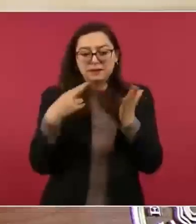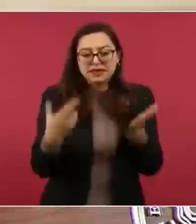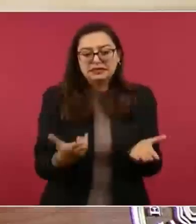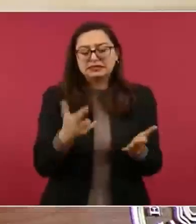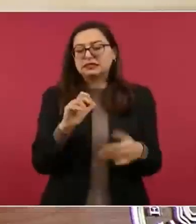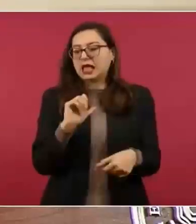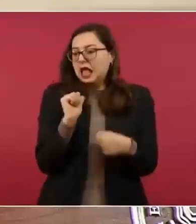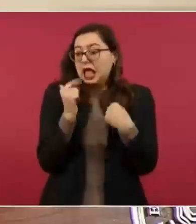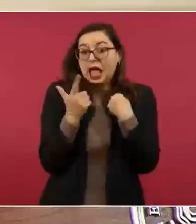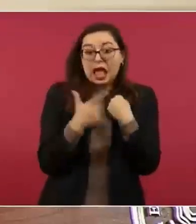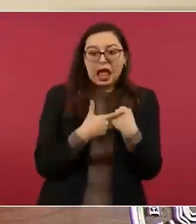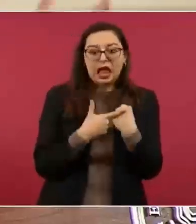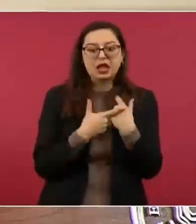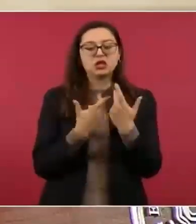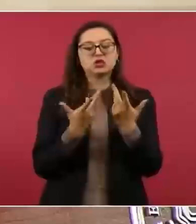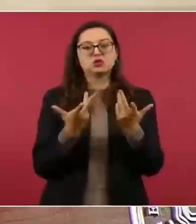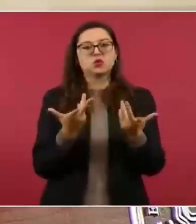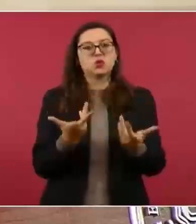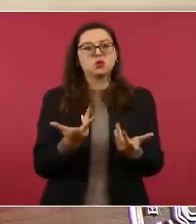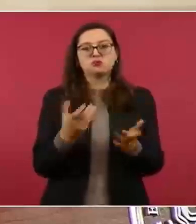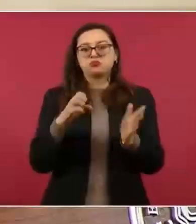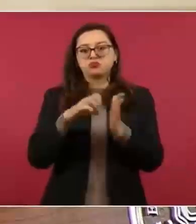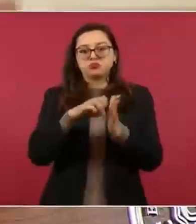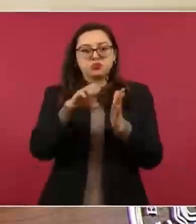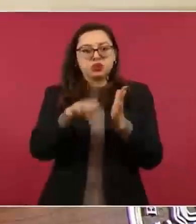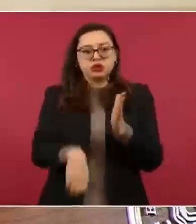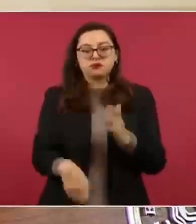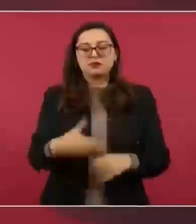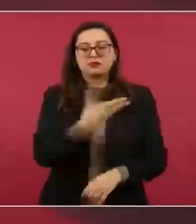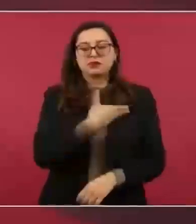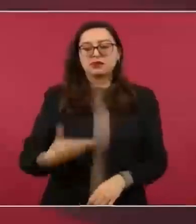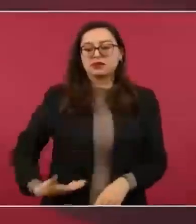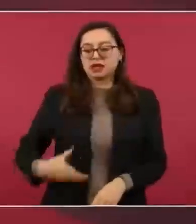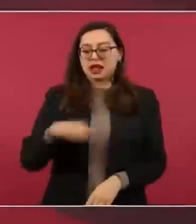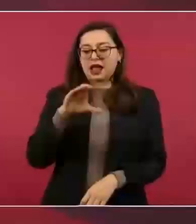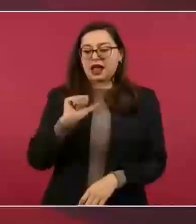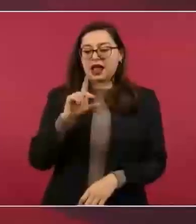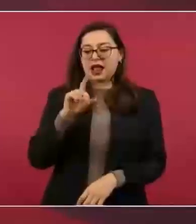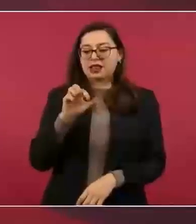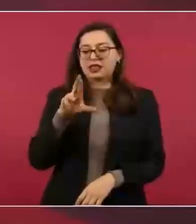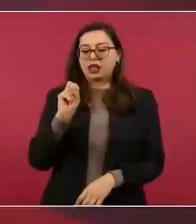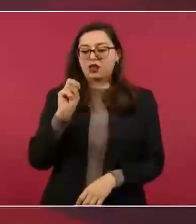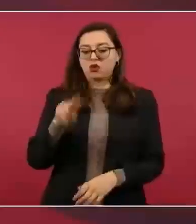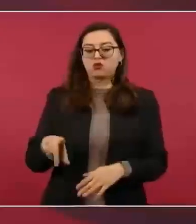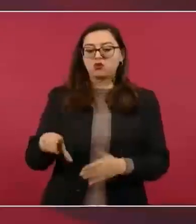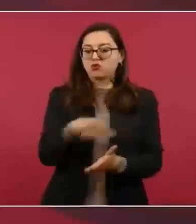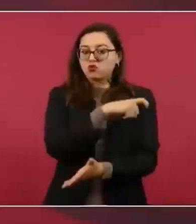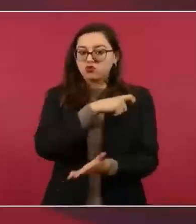Calderón comprar el avión a Peña Nieto.